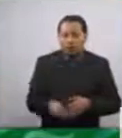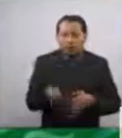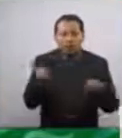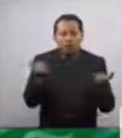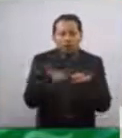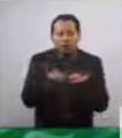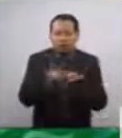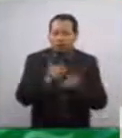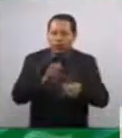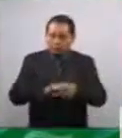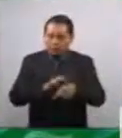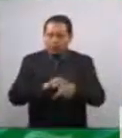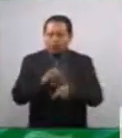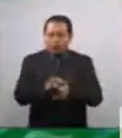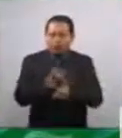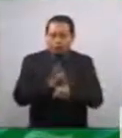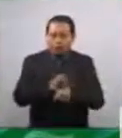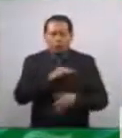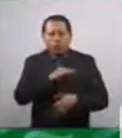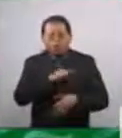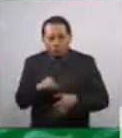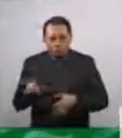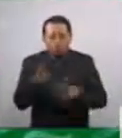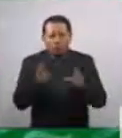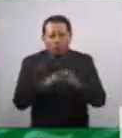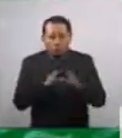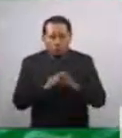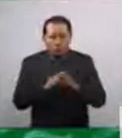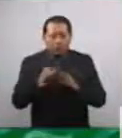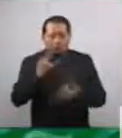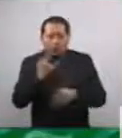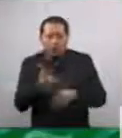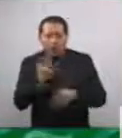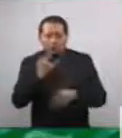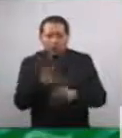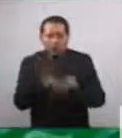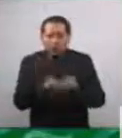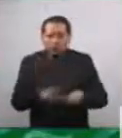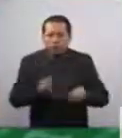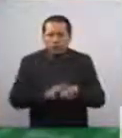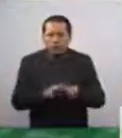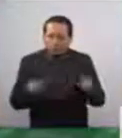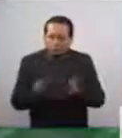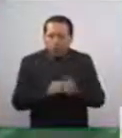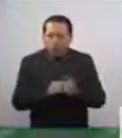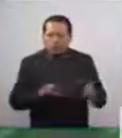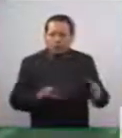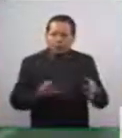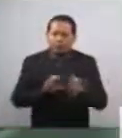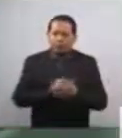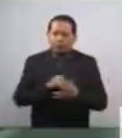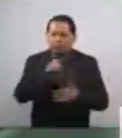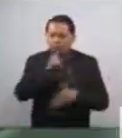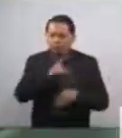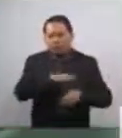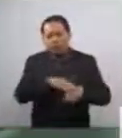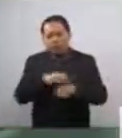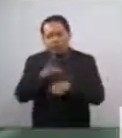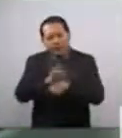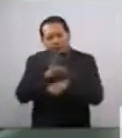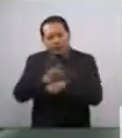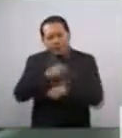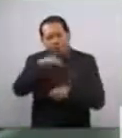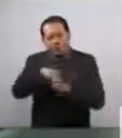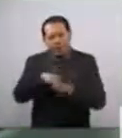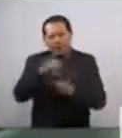invitarlo a encauzar luchas sociales con coherencia. Invitemos a votar por